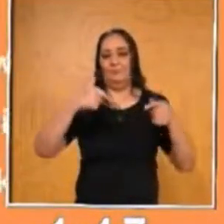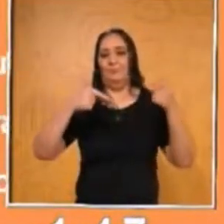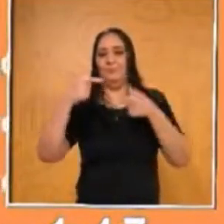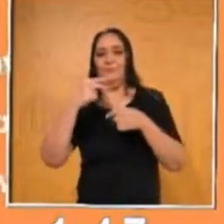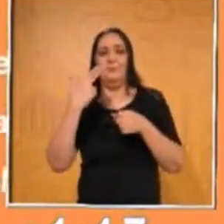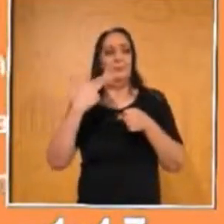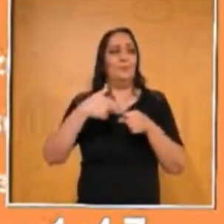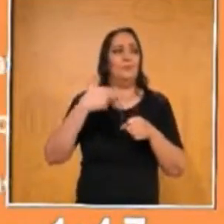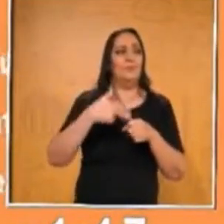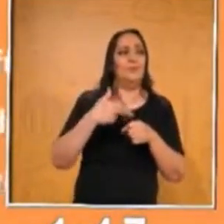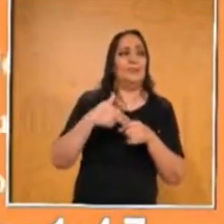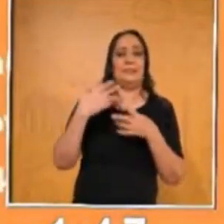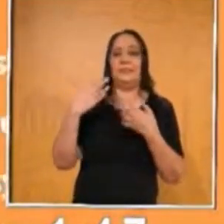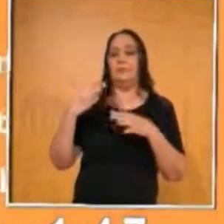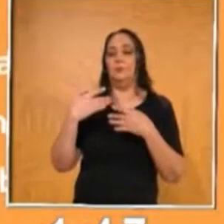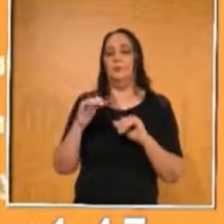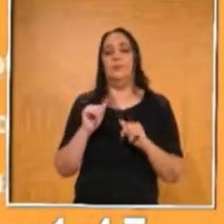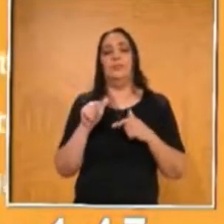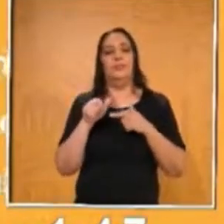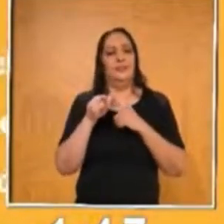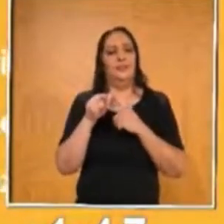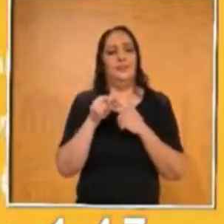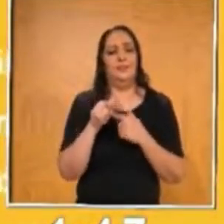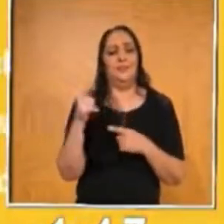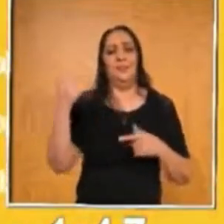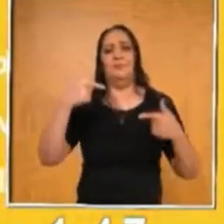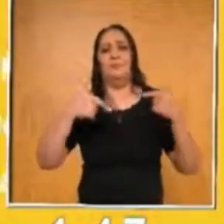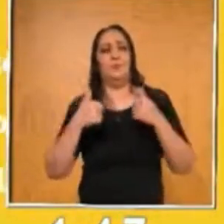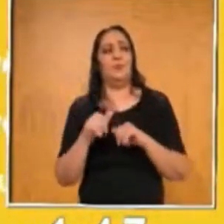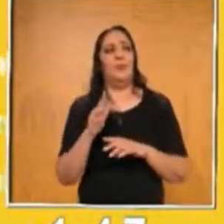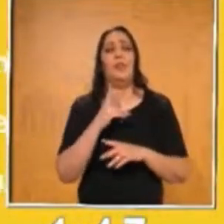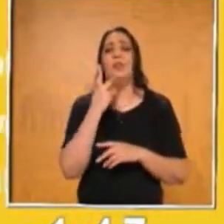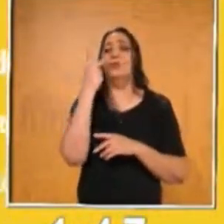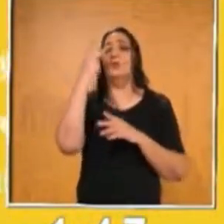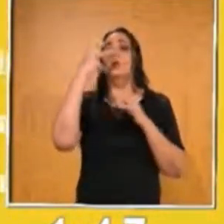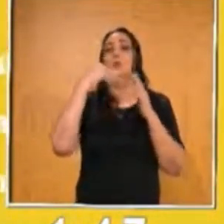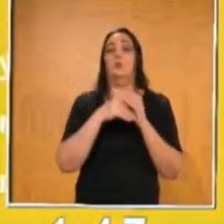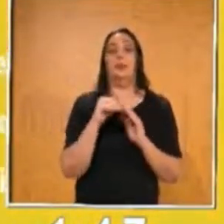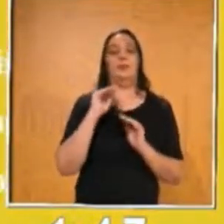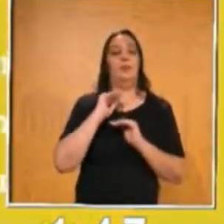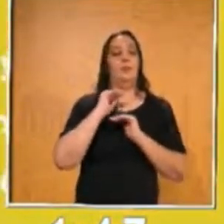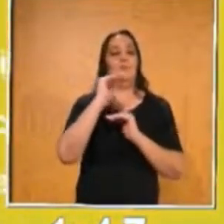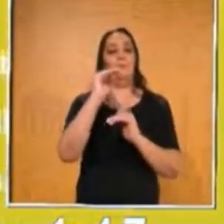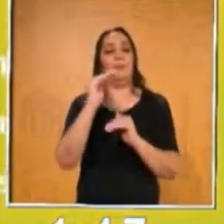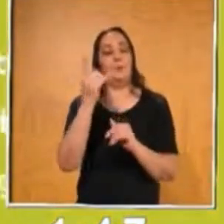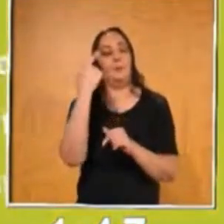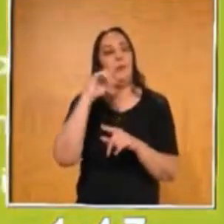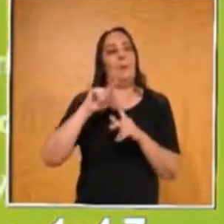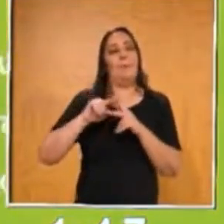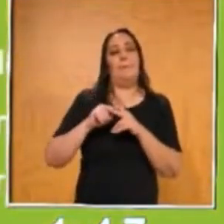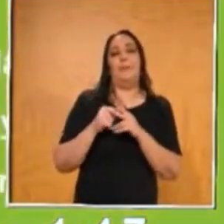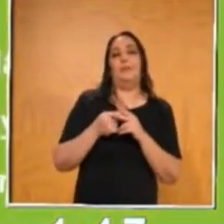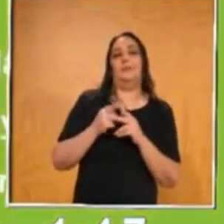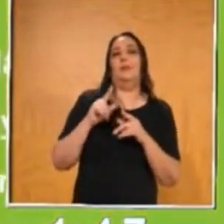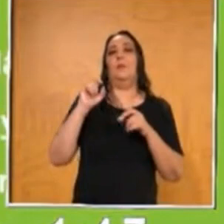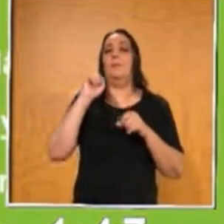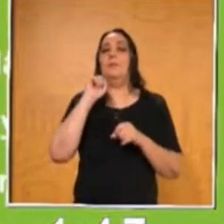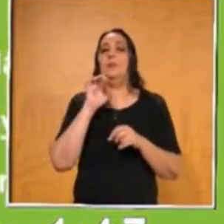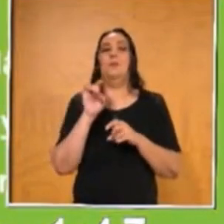Ahí vamos, vamos. Se siguen conectando. Vamos allá ahora a dos mil y le voy a cortar ahí a los dos mil para que no se empiecen a desconectar entre ustedes.